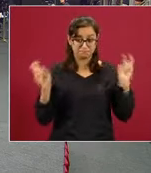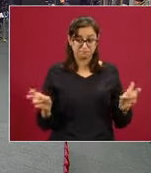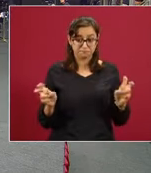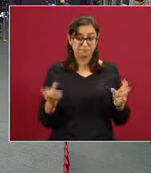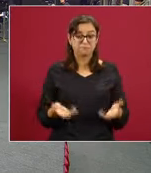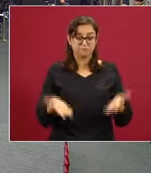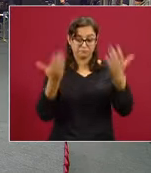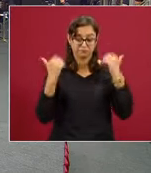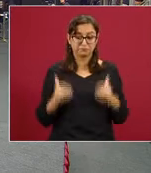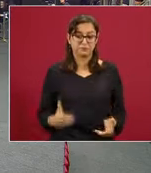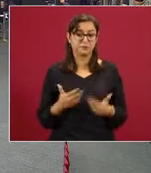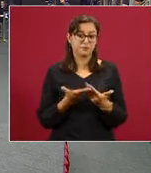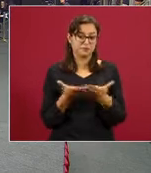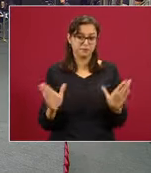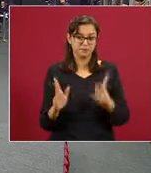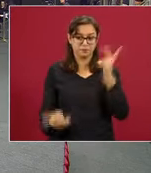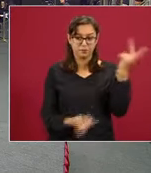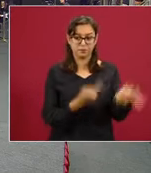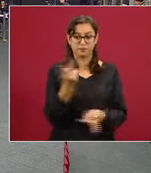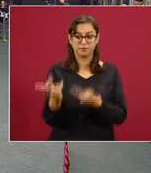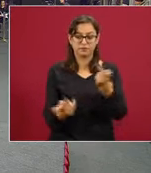Gracias. abrir para preguntas.